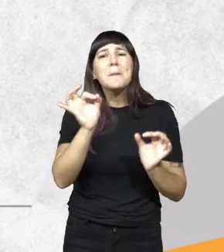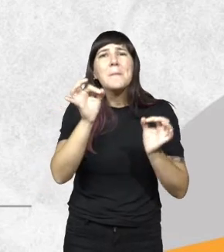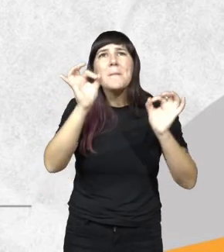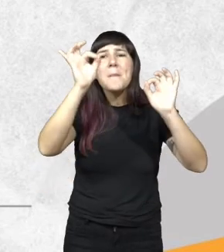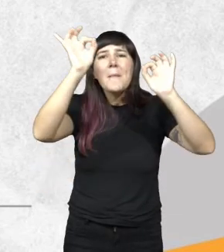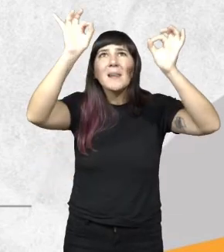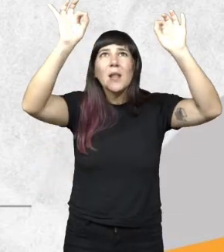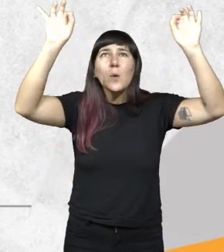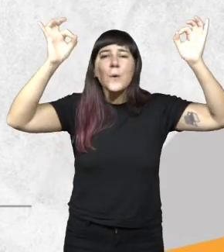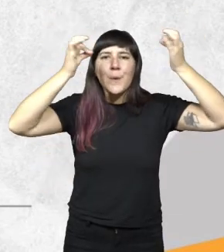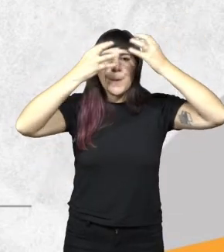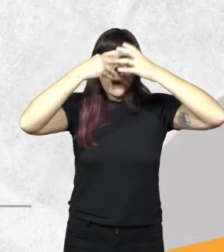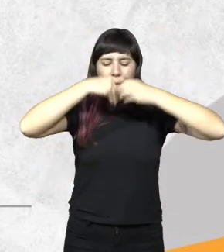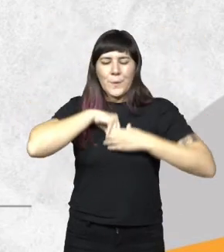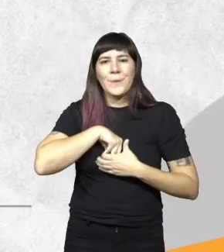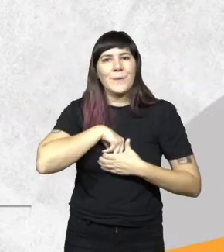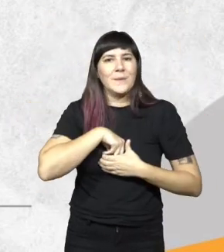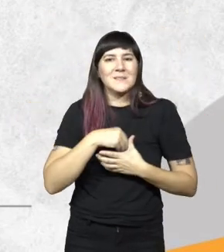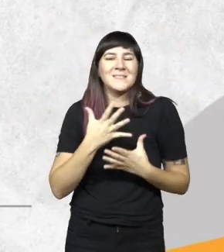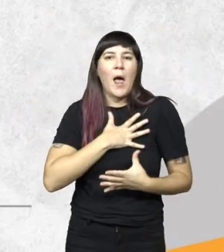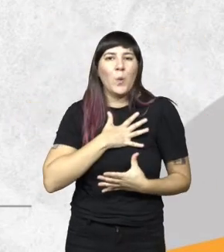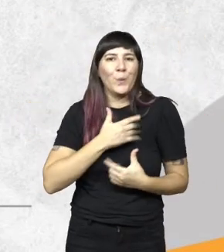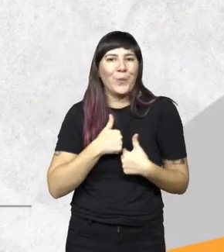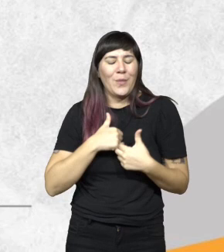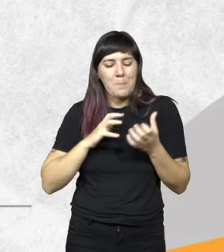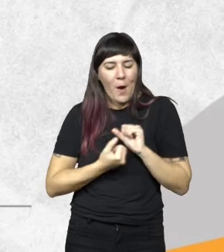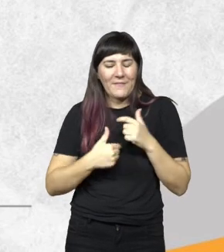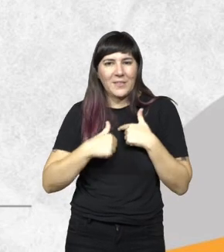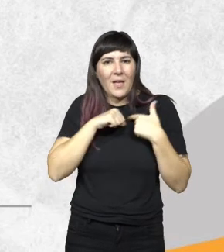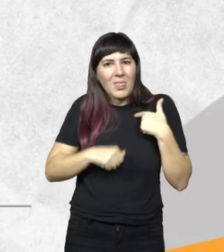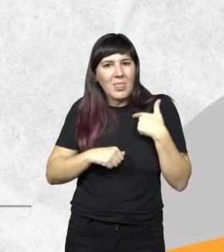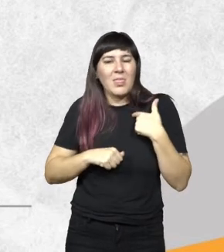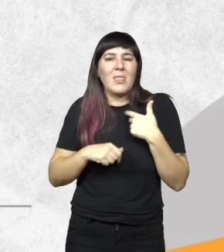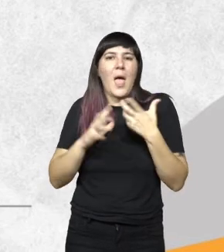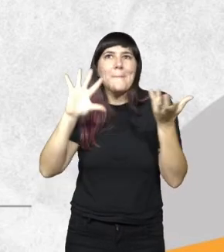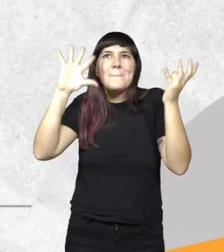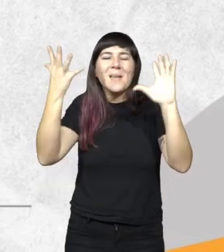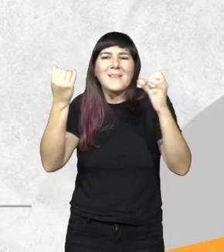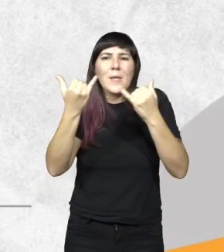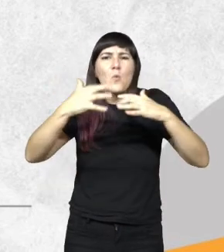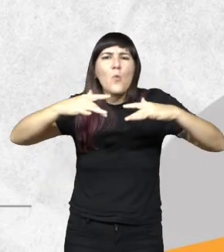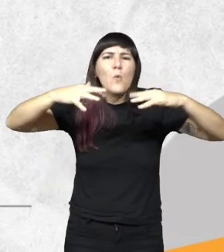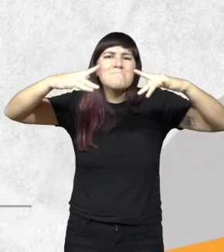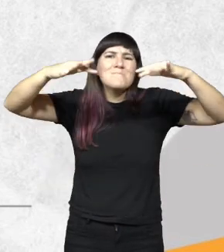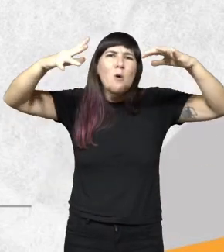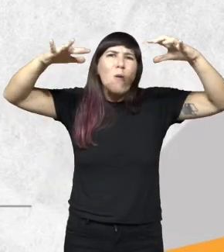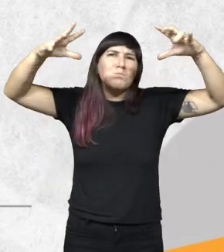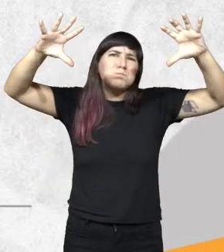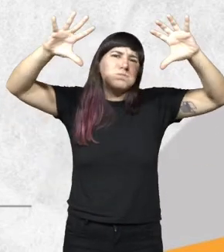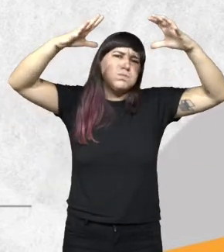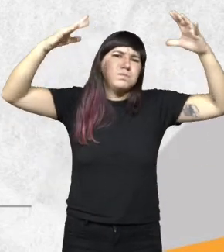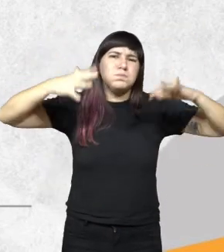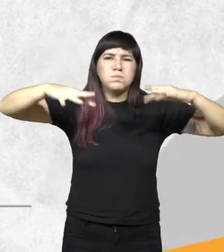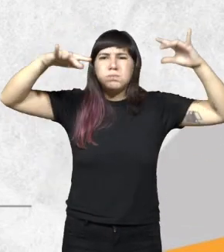esas partículas afectan a la salud el fuego afecta al ambiente el denso humo que genera la quema de caña verales